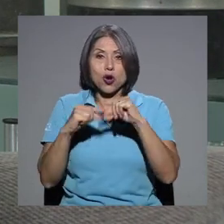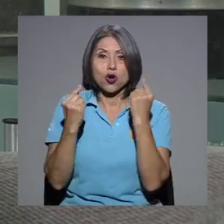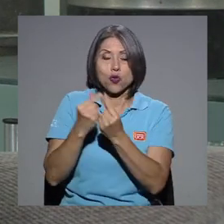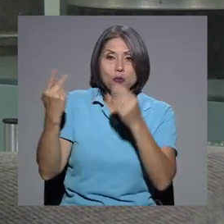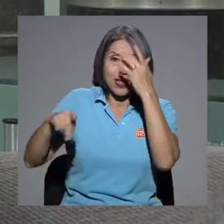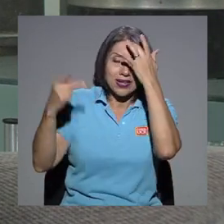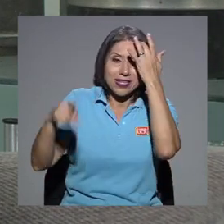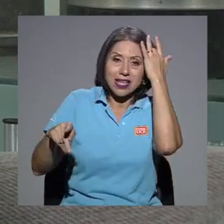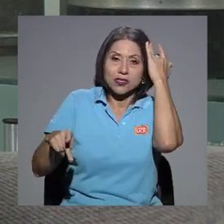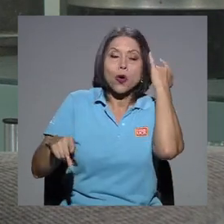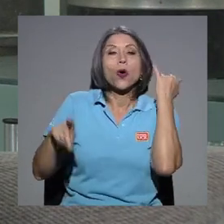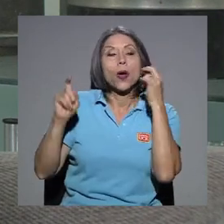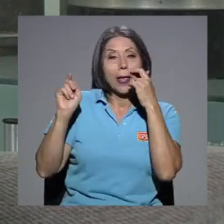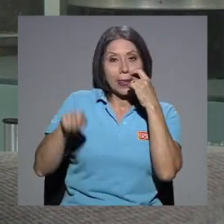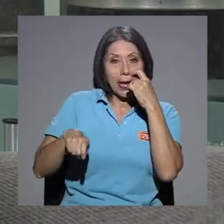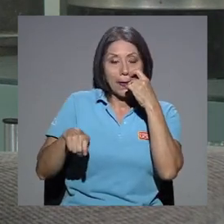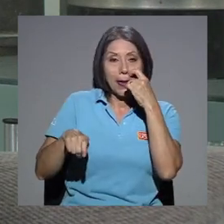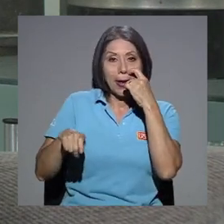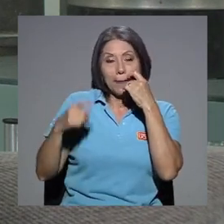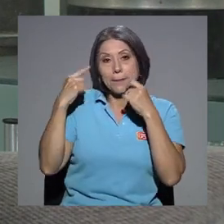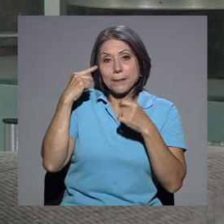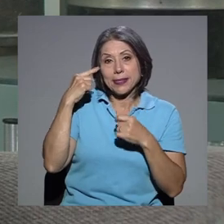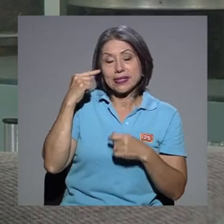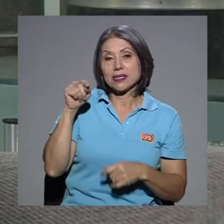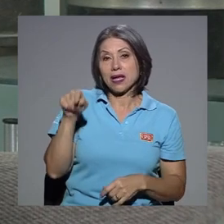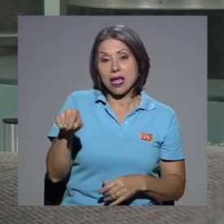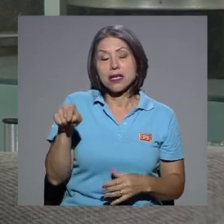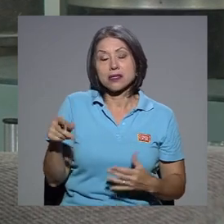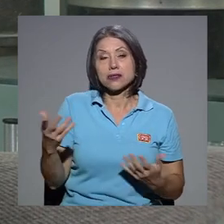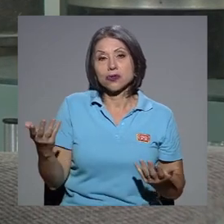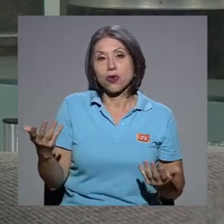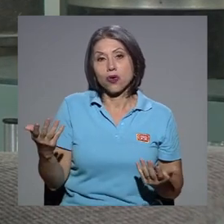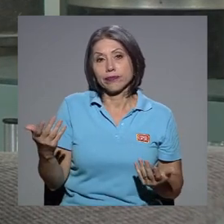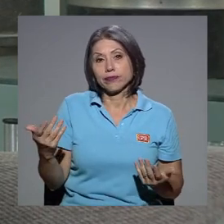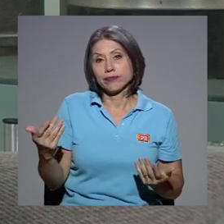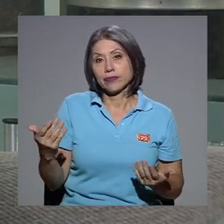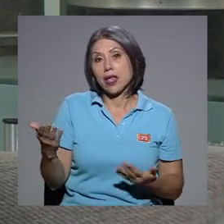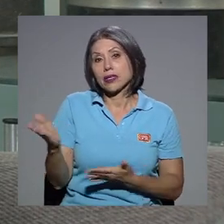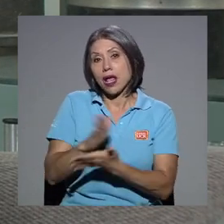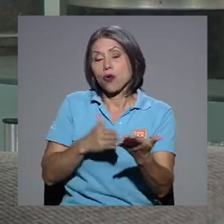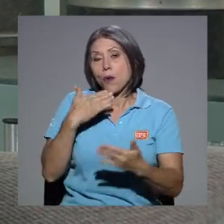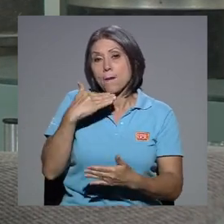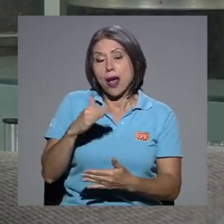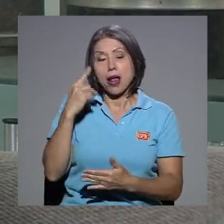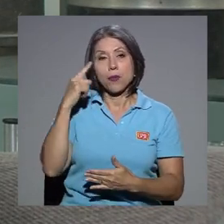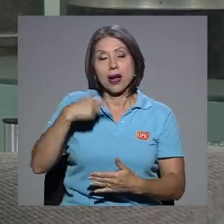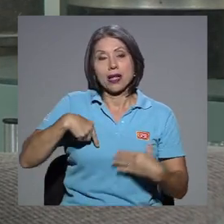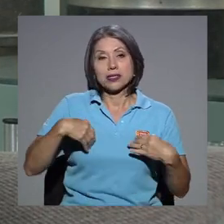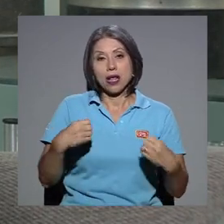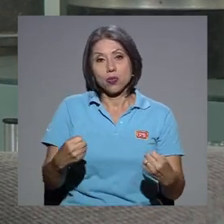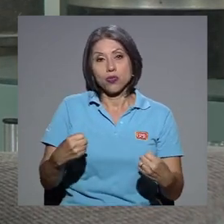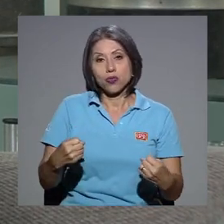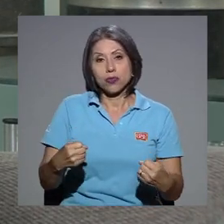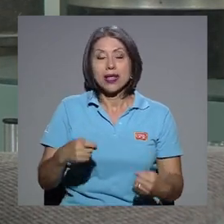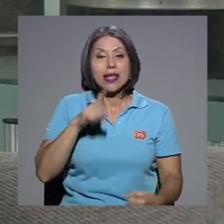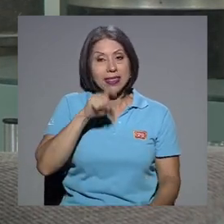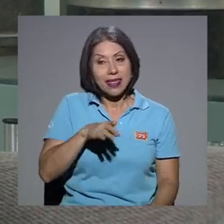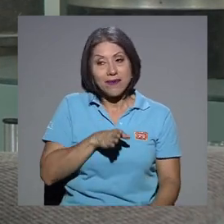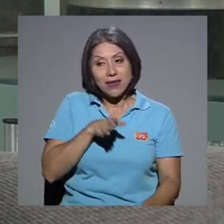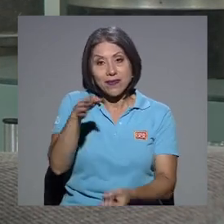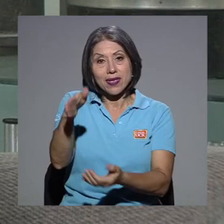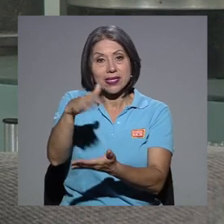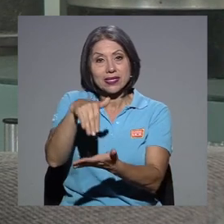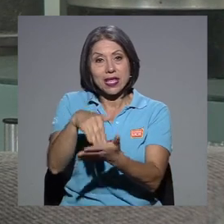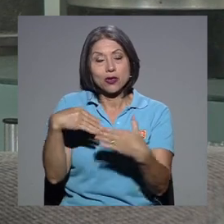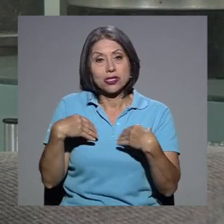las posibilidades, ¿verdad? De que esto sea muy perjudicial para nuestra salud y llegar a los centros de salud